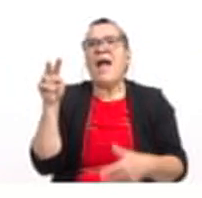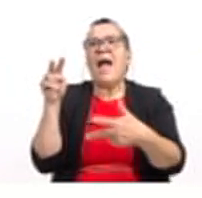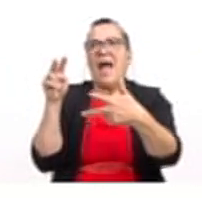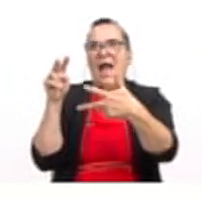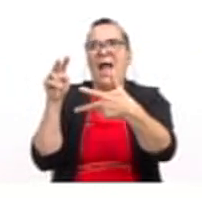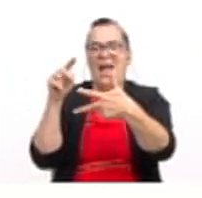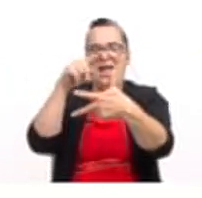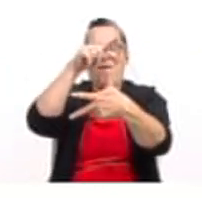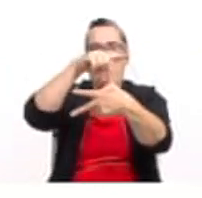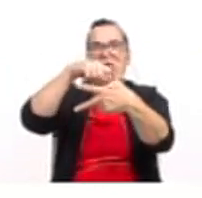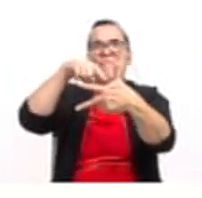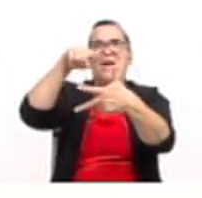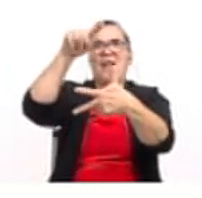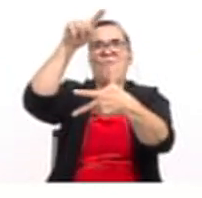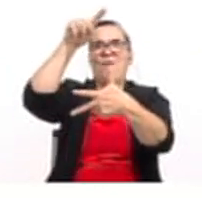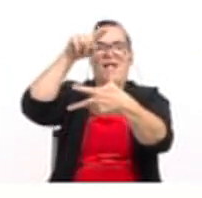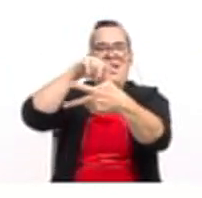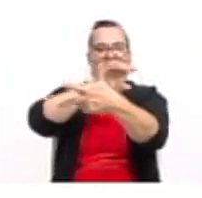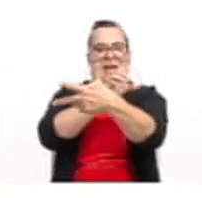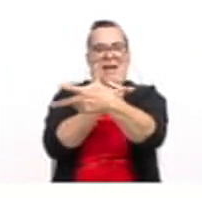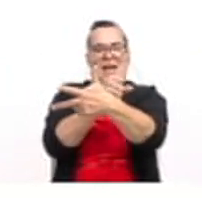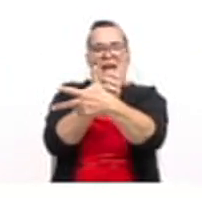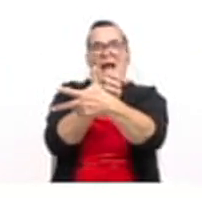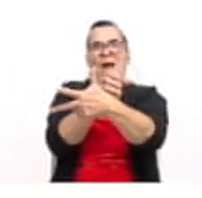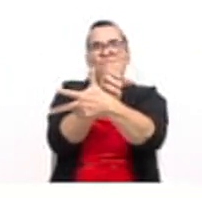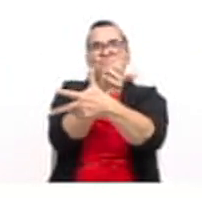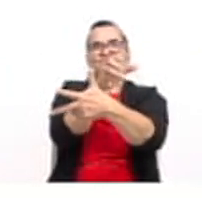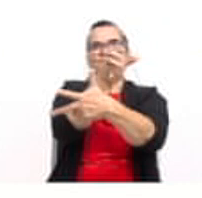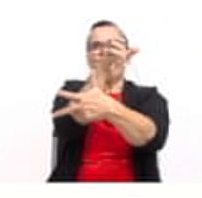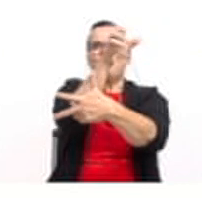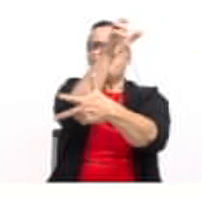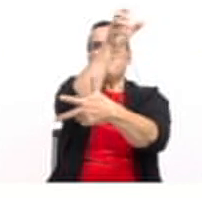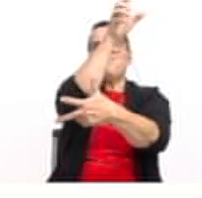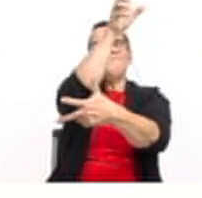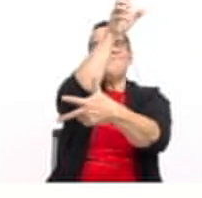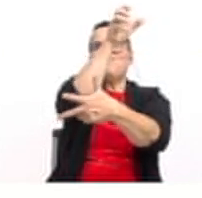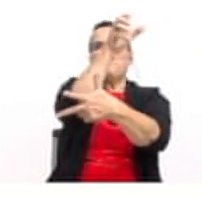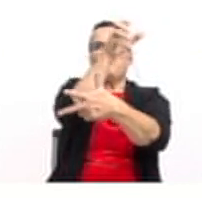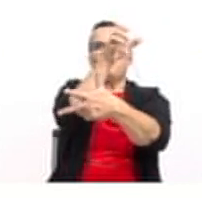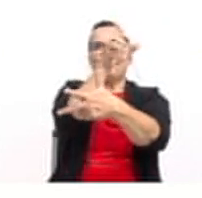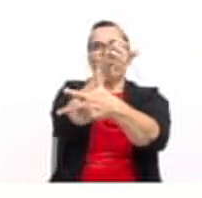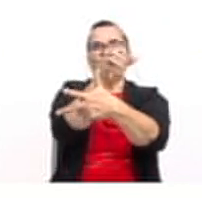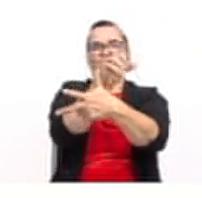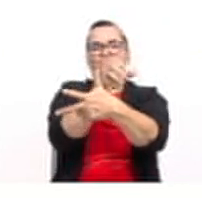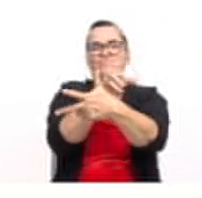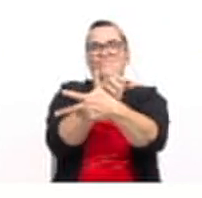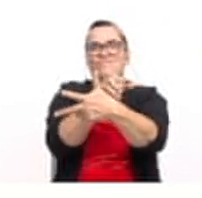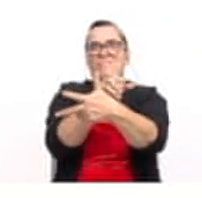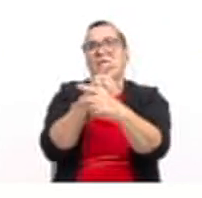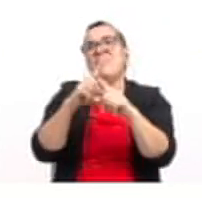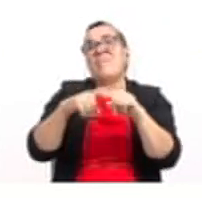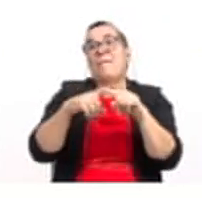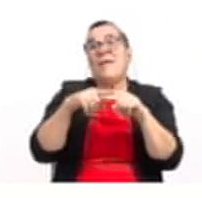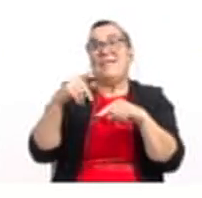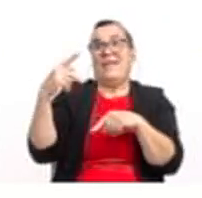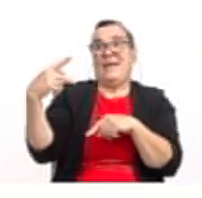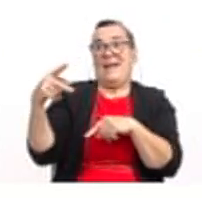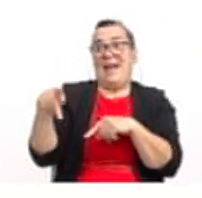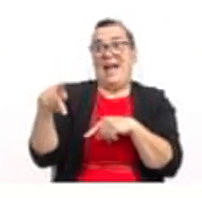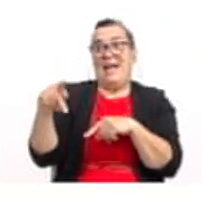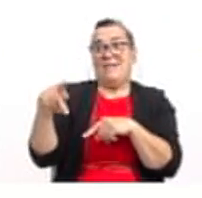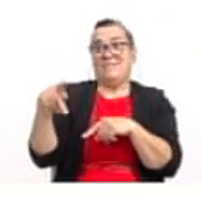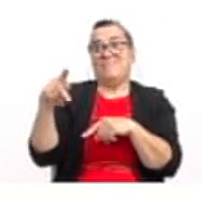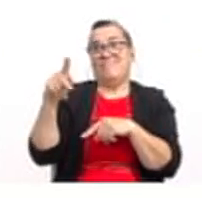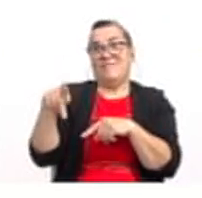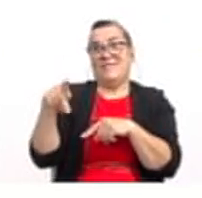¿Qué está pasando? La parábola se desplaza hacia arriba o hacia abajo, dependiendo del valor de k. En este